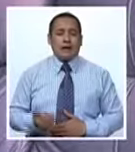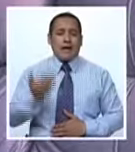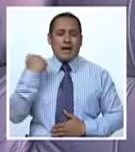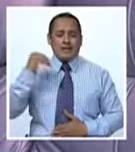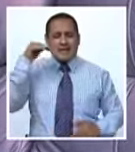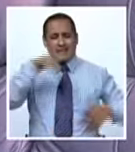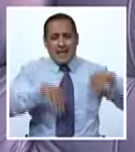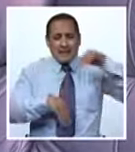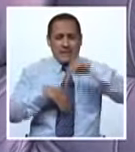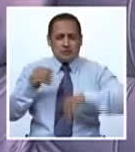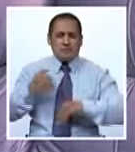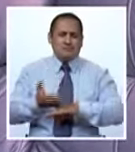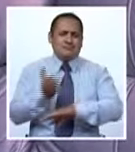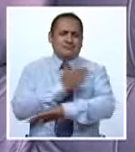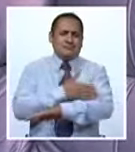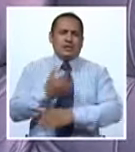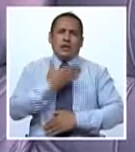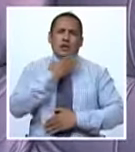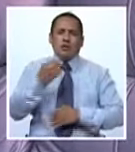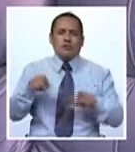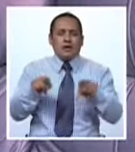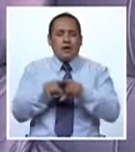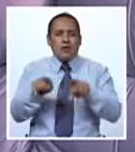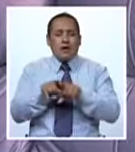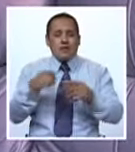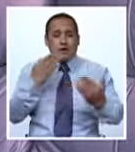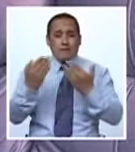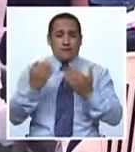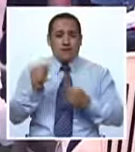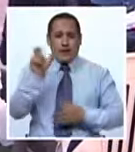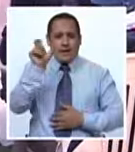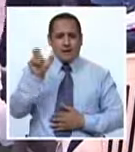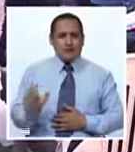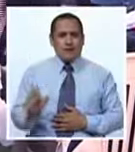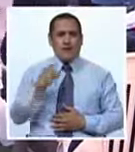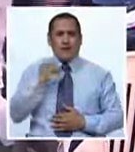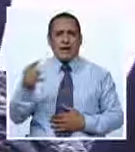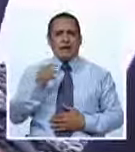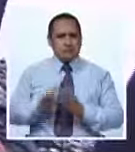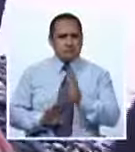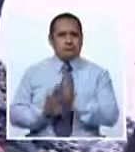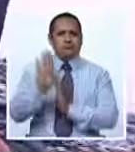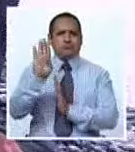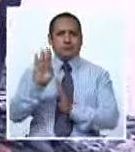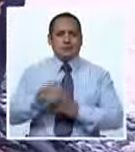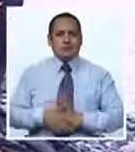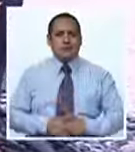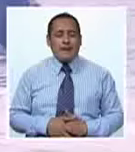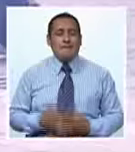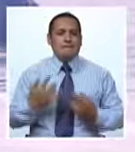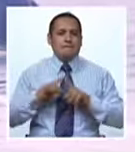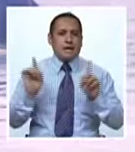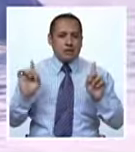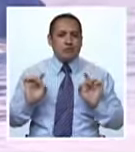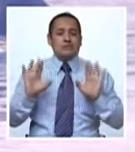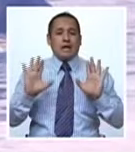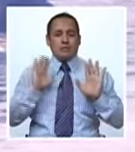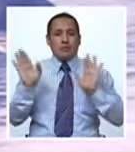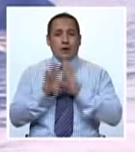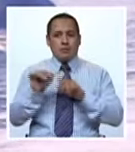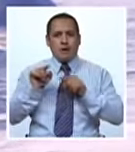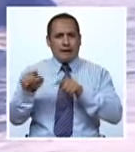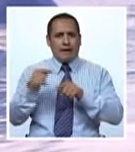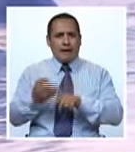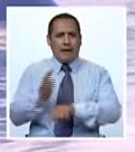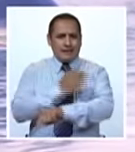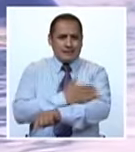La natación a él le ha gustado, pero ha sido una forma de justamente que él pueda, digamos, desarrollarse. Pero a pesar